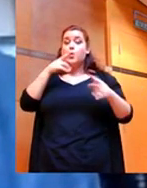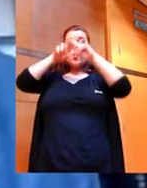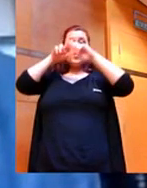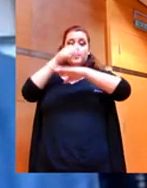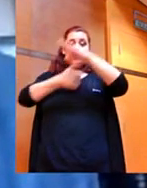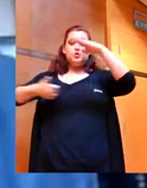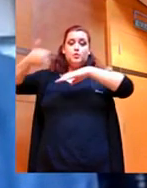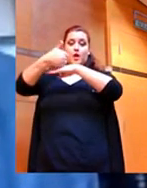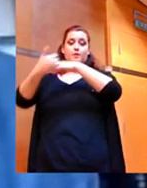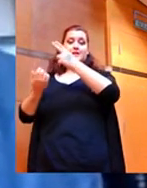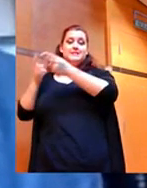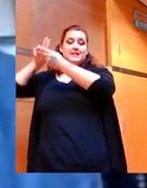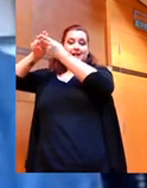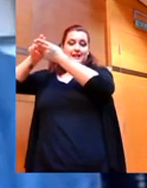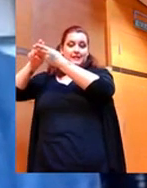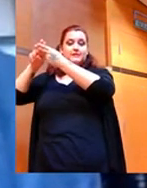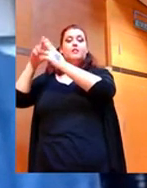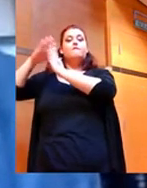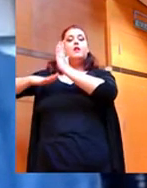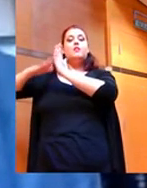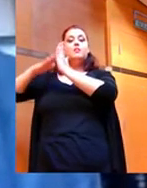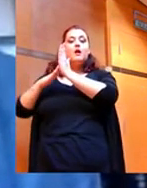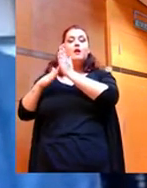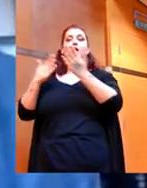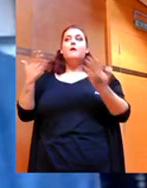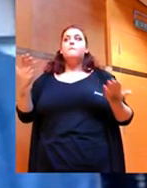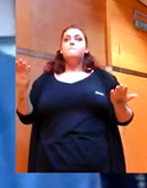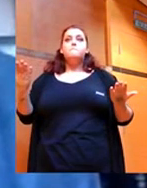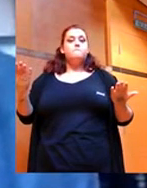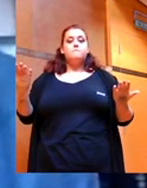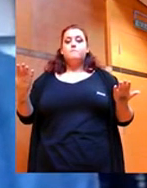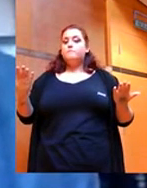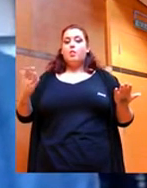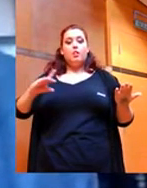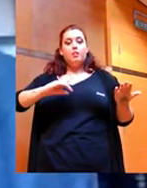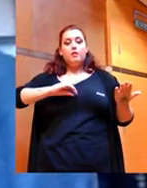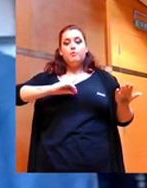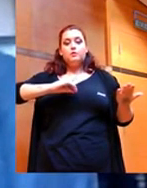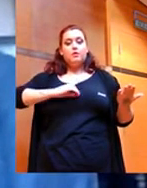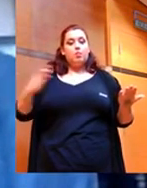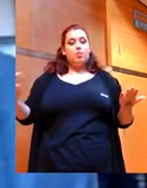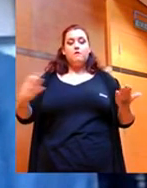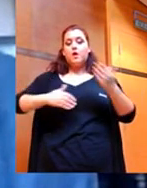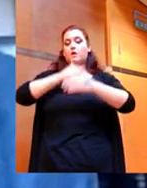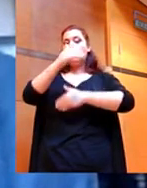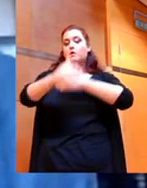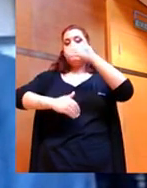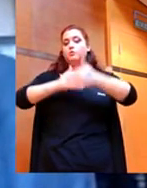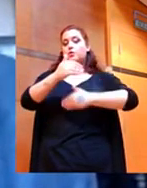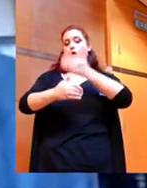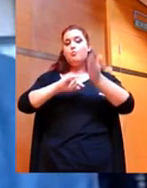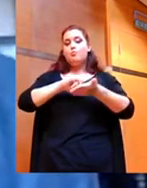Generalitat Valenciana, a través de la Consejería, evidentemente la Diputación tiene que continuar con el proyecto.